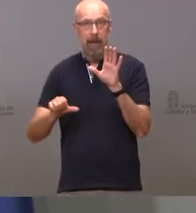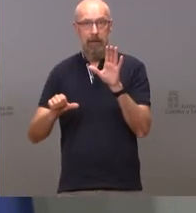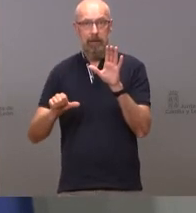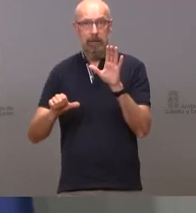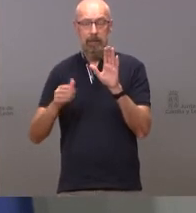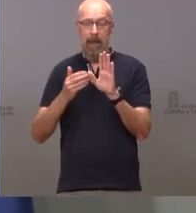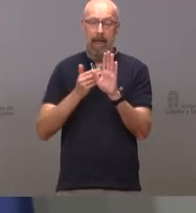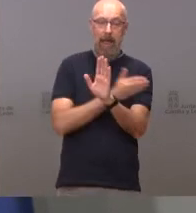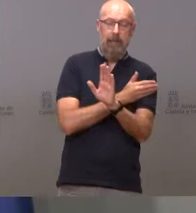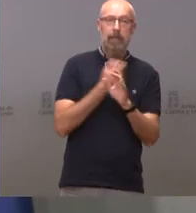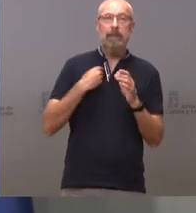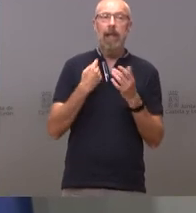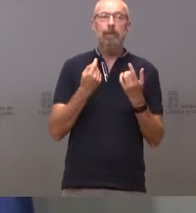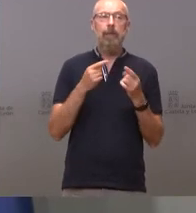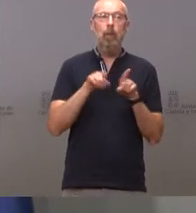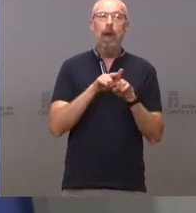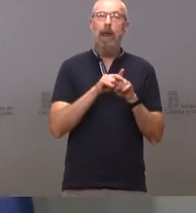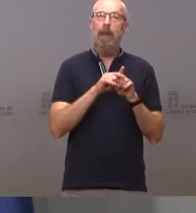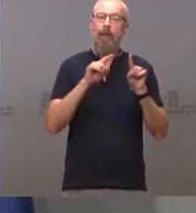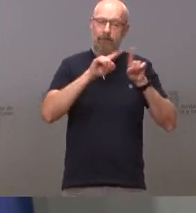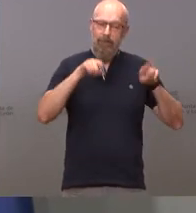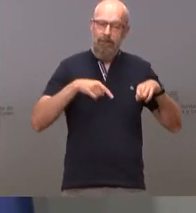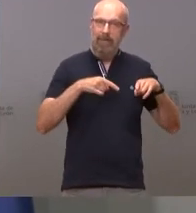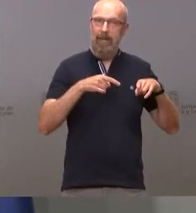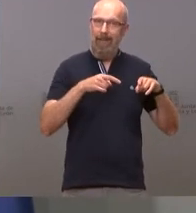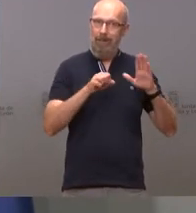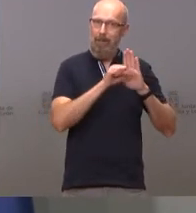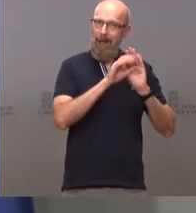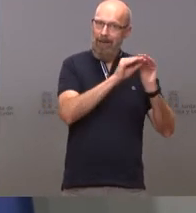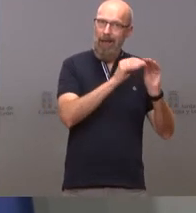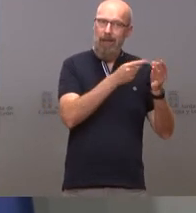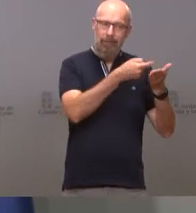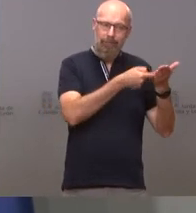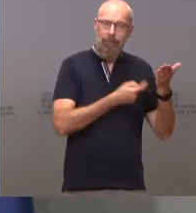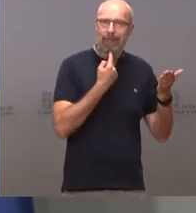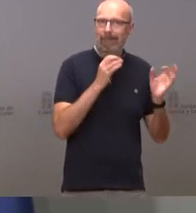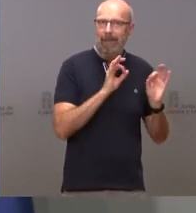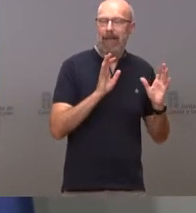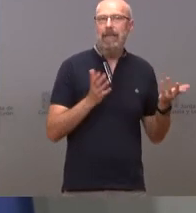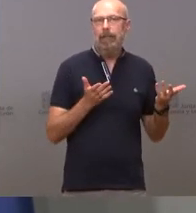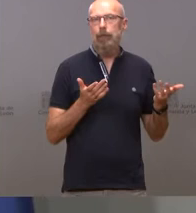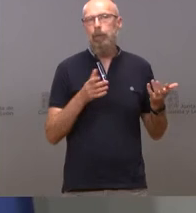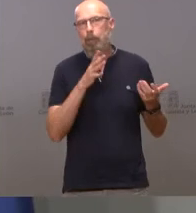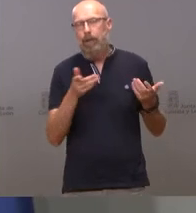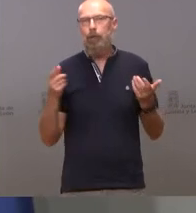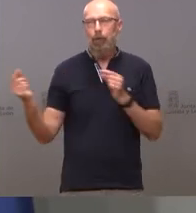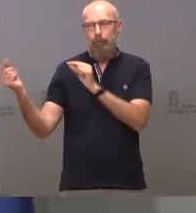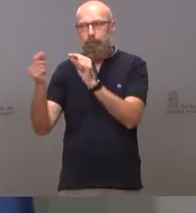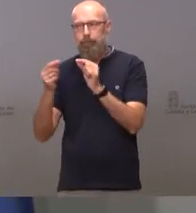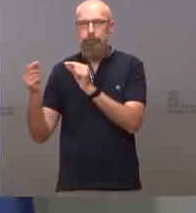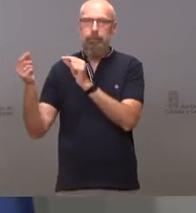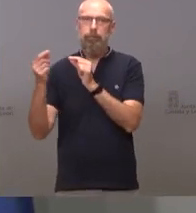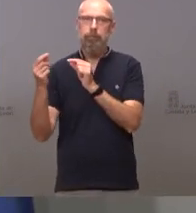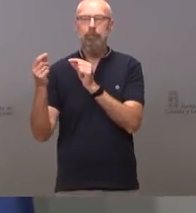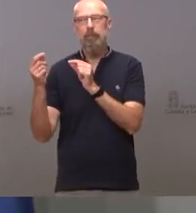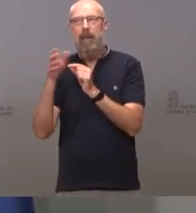en las indicaciones del fabricante por tanto hay un no una polémica pero hay un